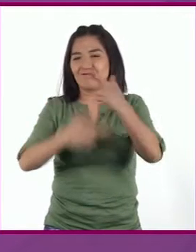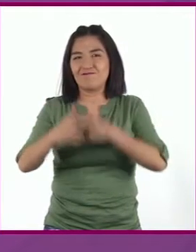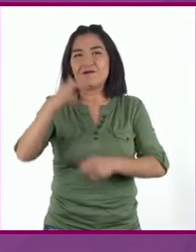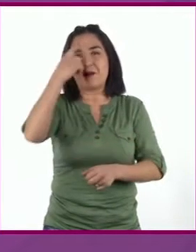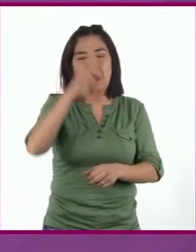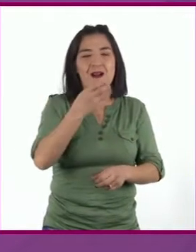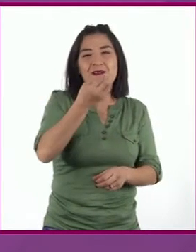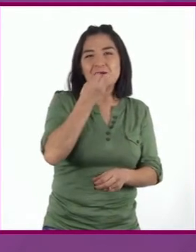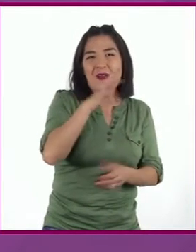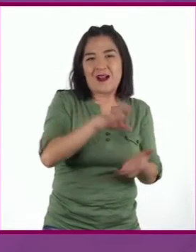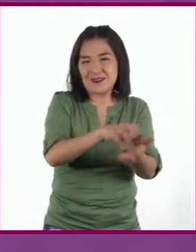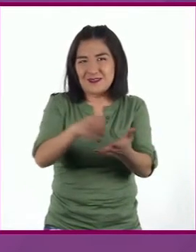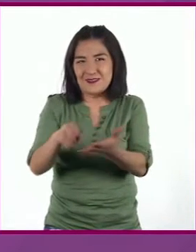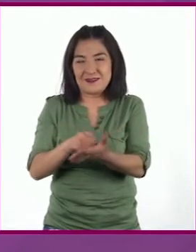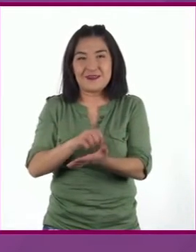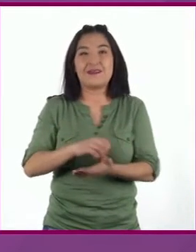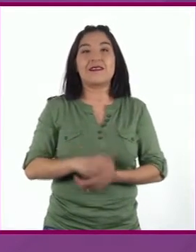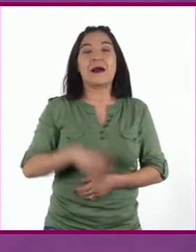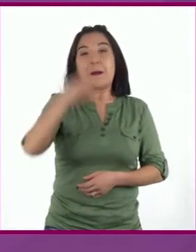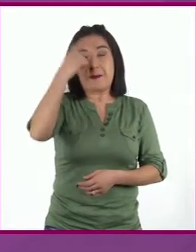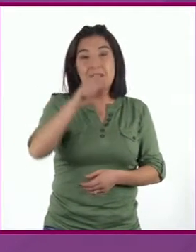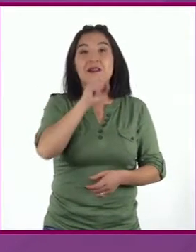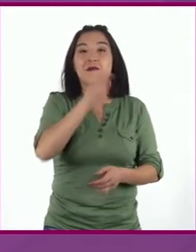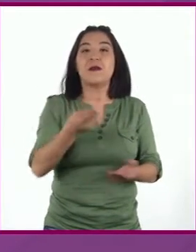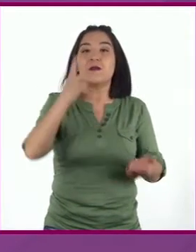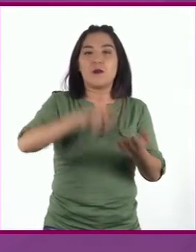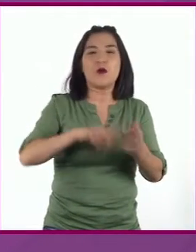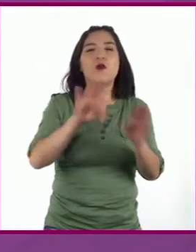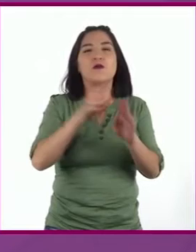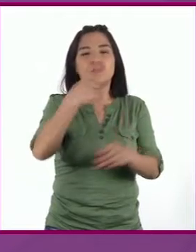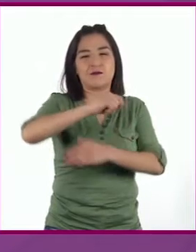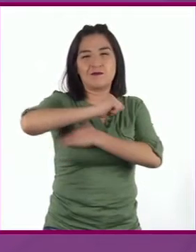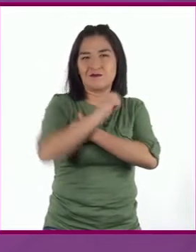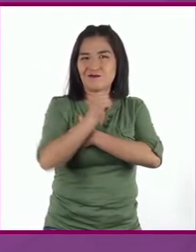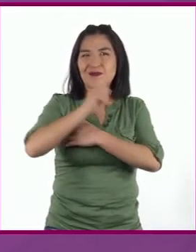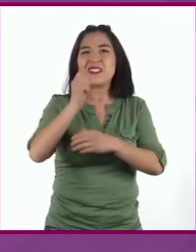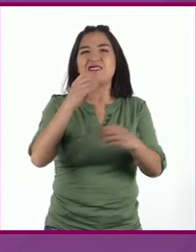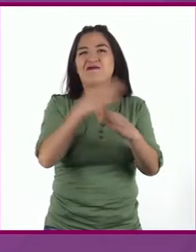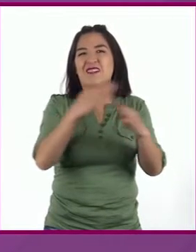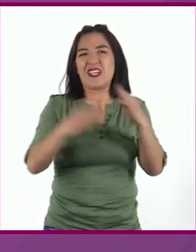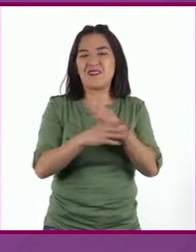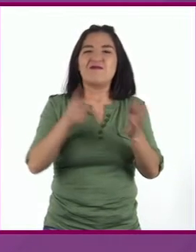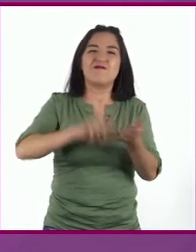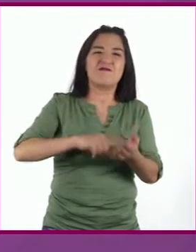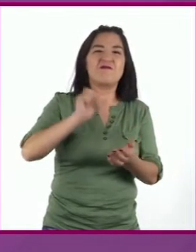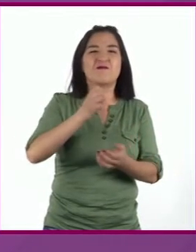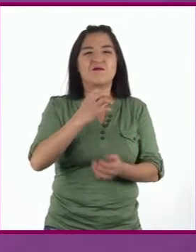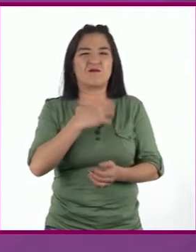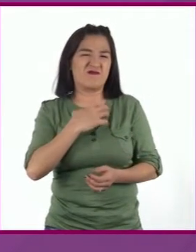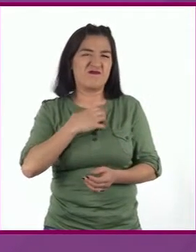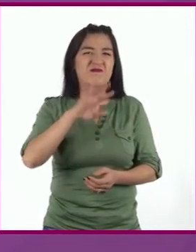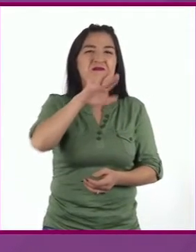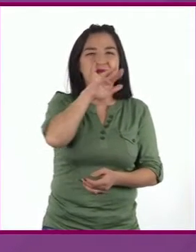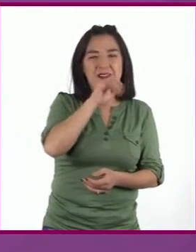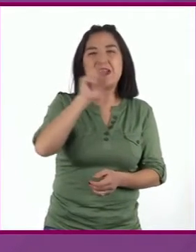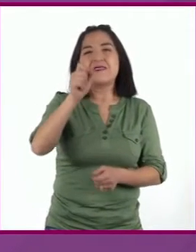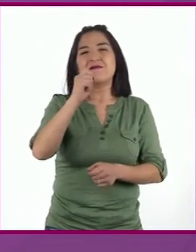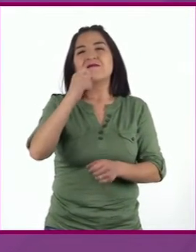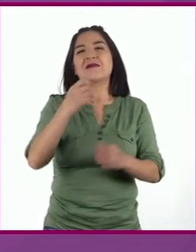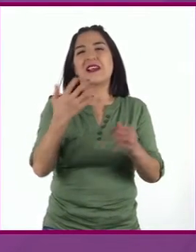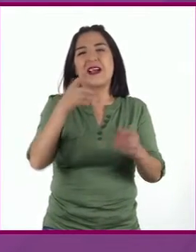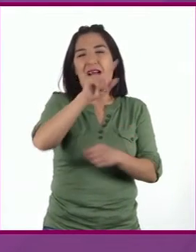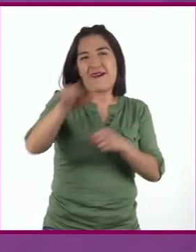en el suelo, incorporando la materia orgánica en descomposición o de desecho producida por animales